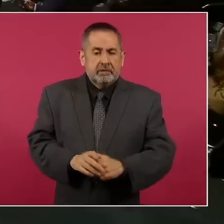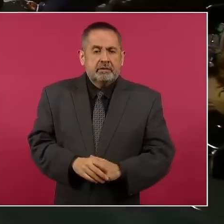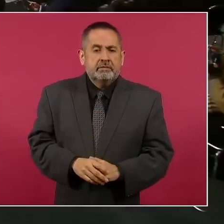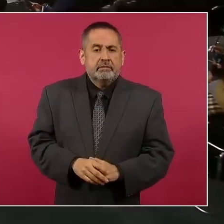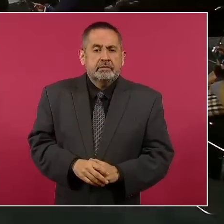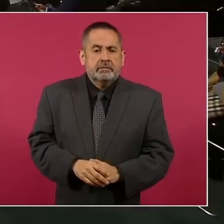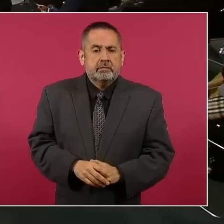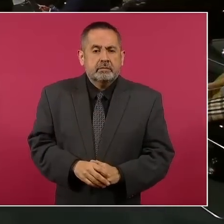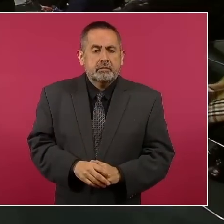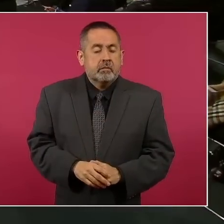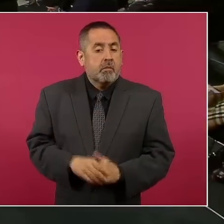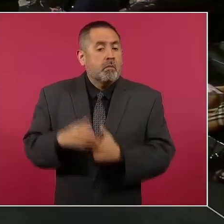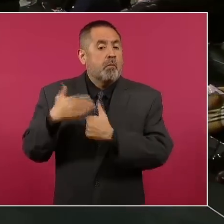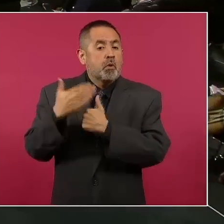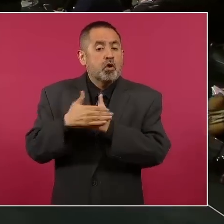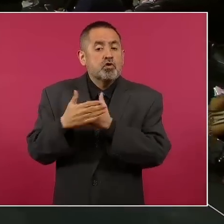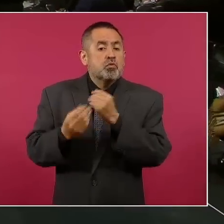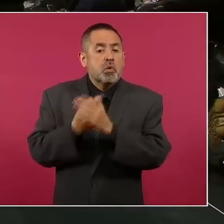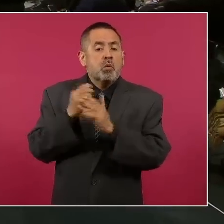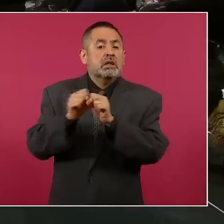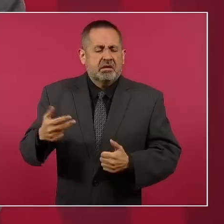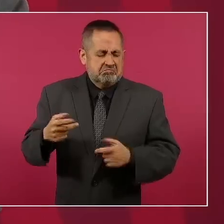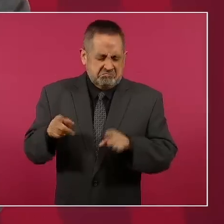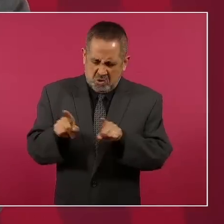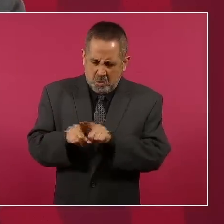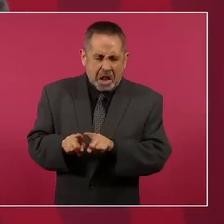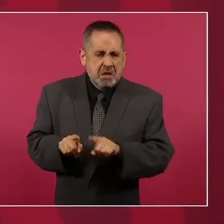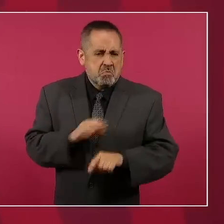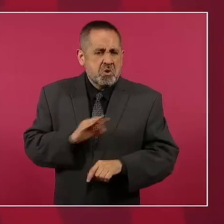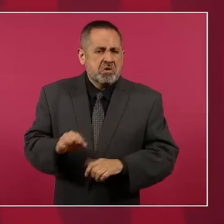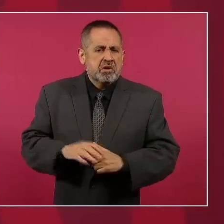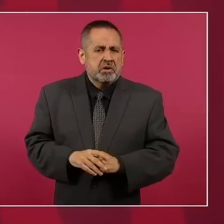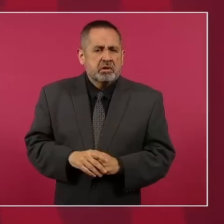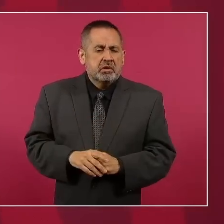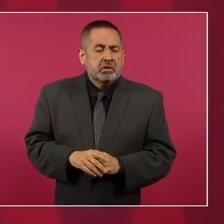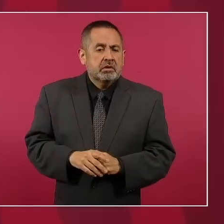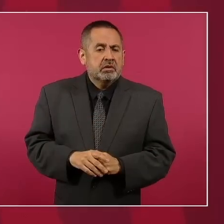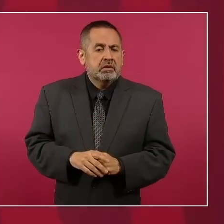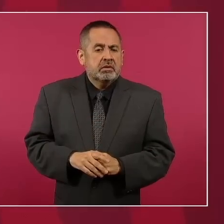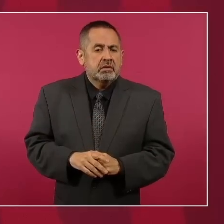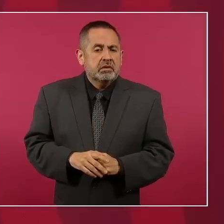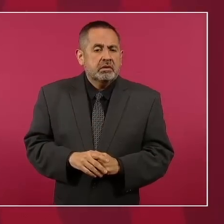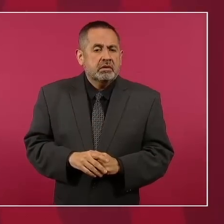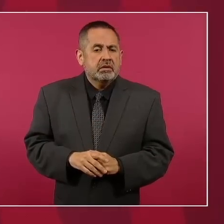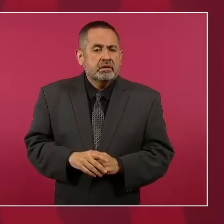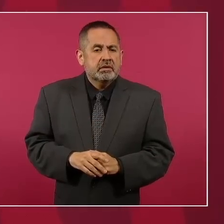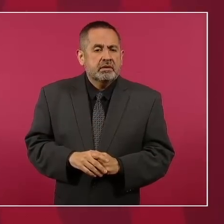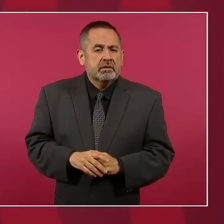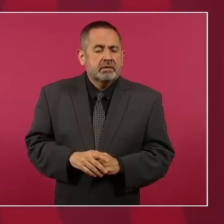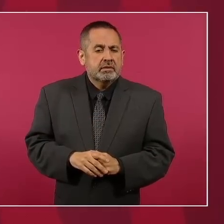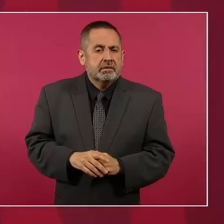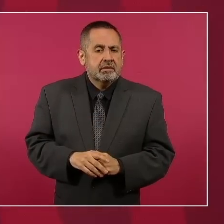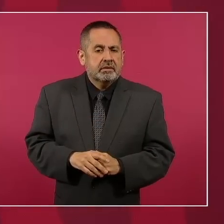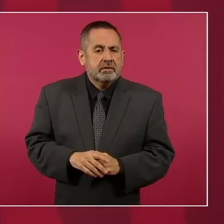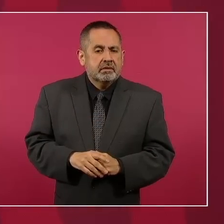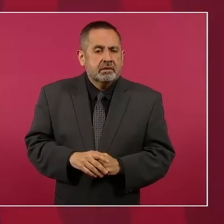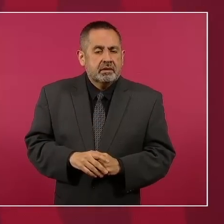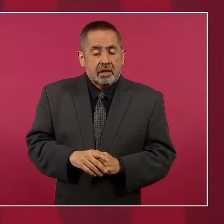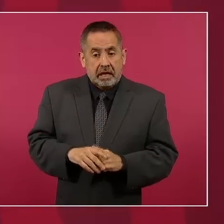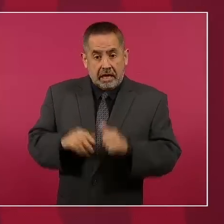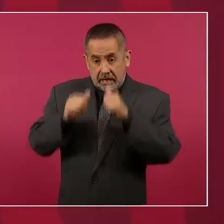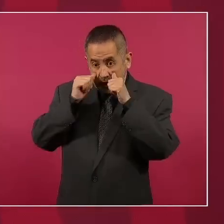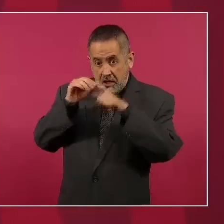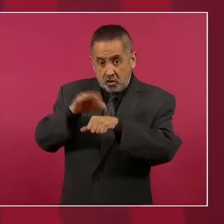vamos a tener un sistema de salud pública en donde la atención